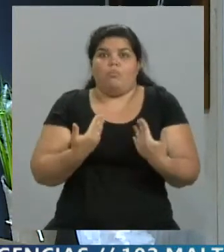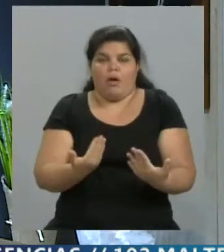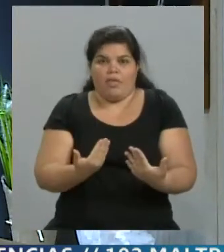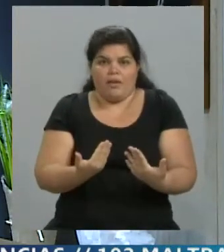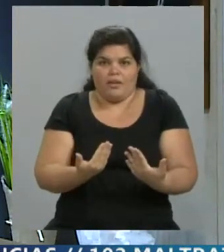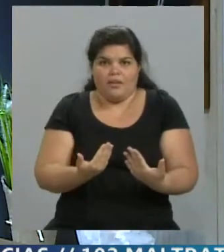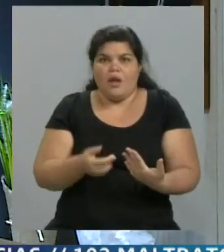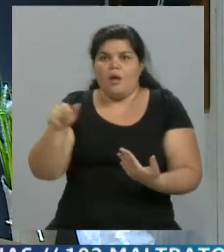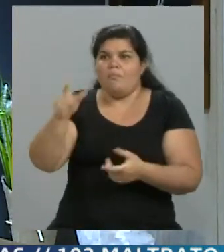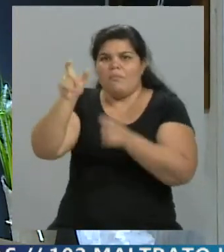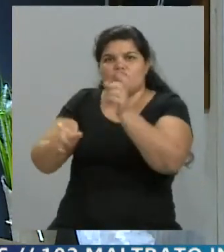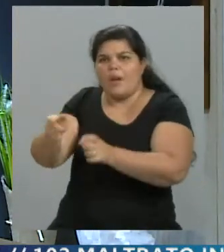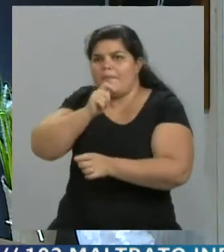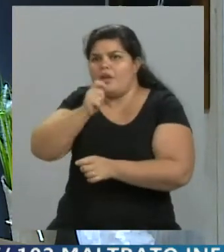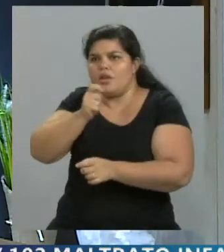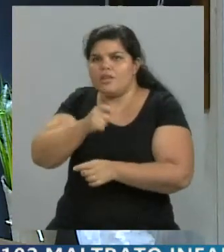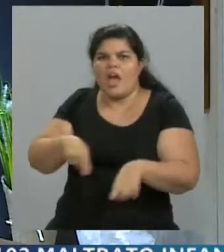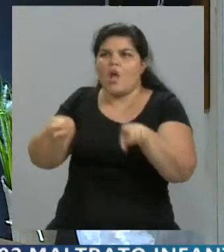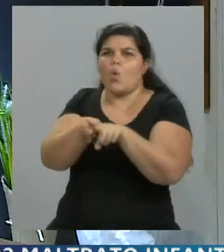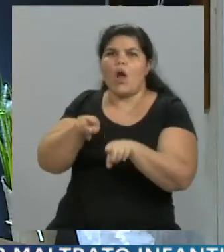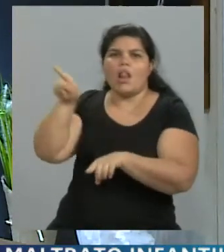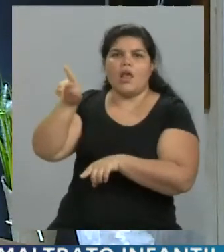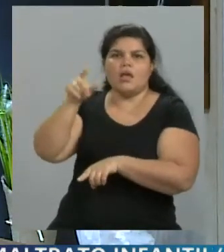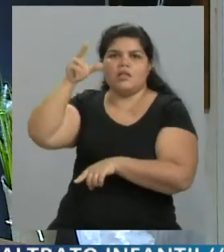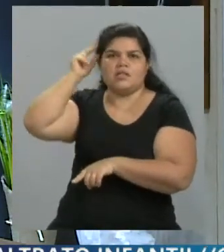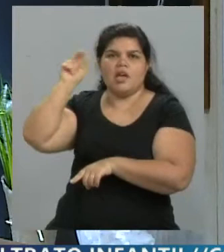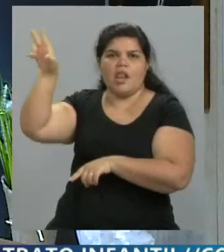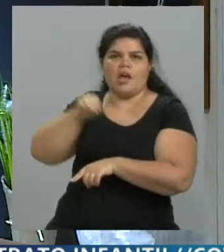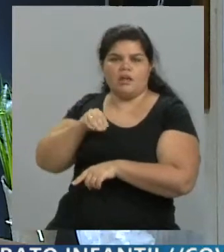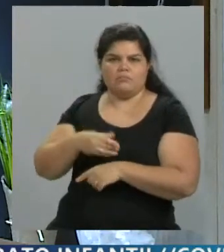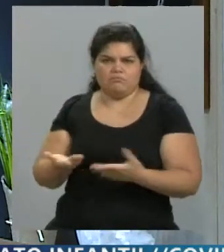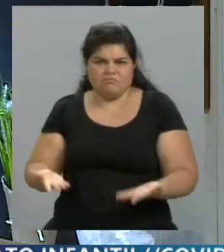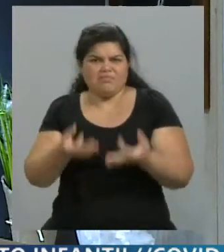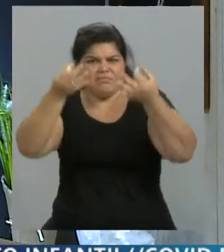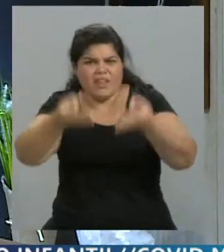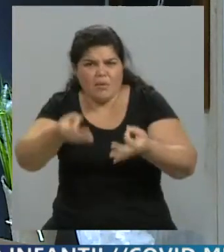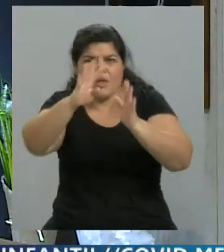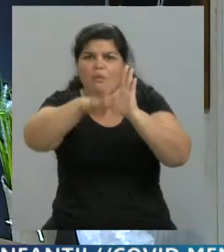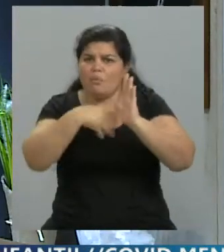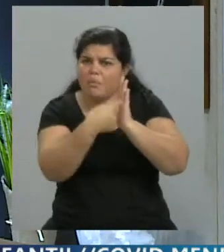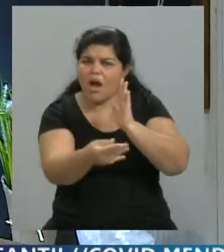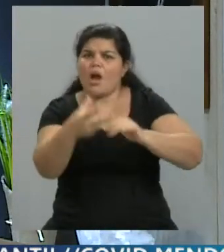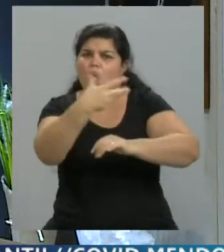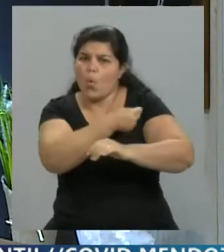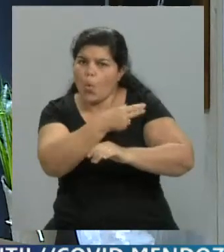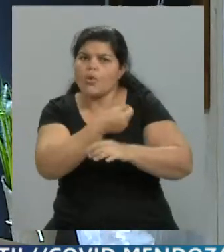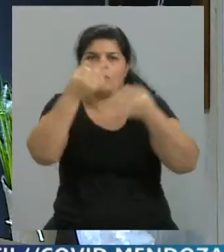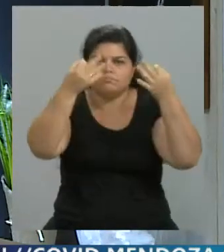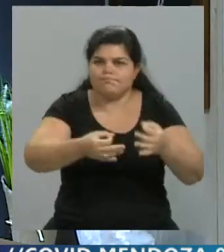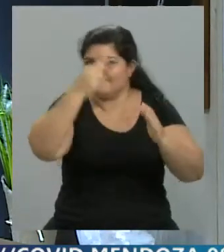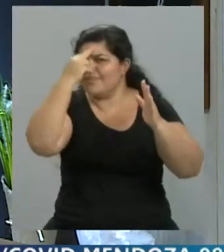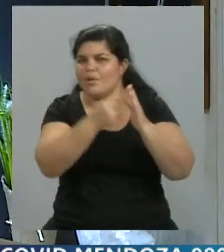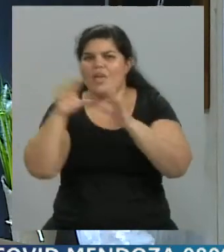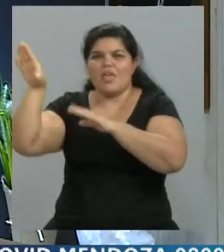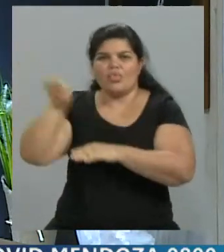periodistas diciendo que hay que seguir el ritmo de Chile, me parece perfecto, porque toda Latinoamérica tiene que seguir ese mismo ritmo de calendario de vacunación, pero no significa que